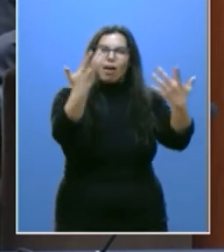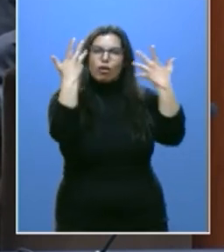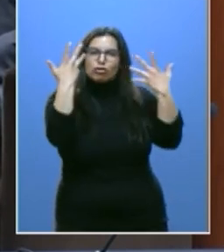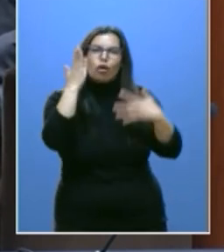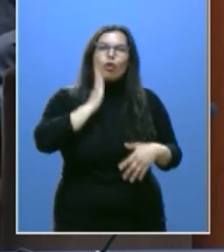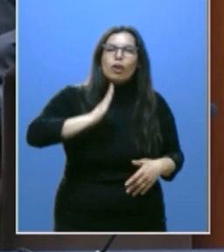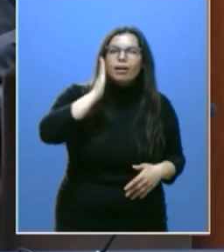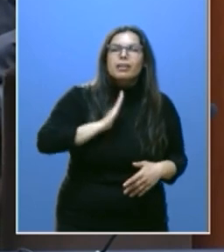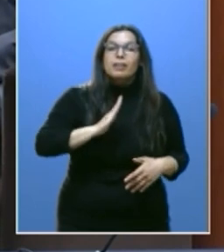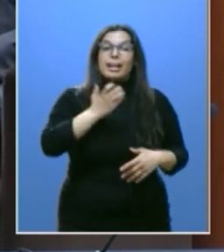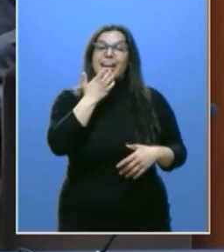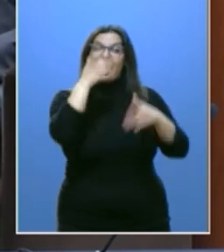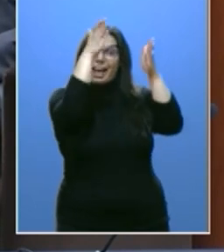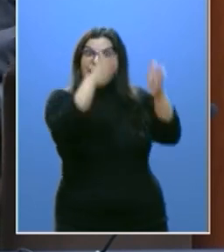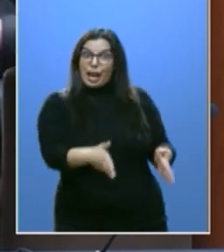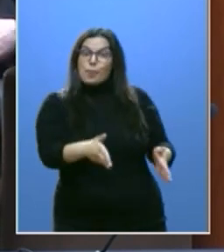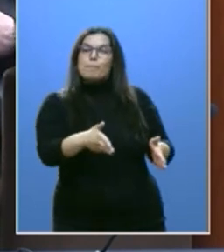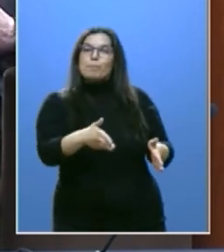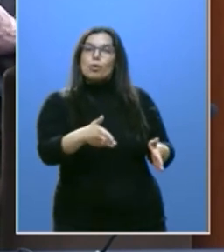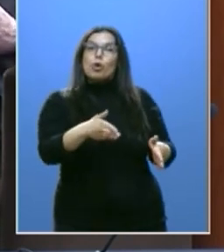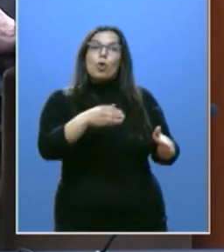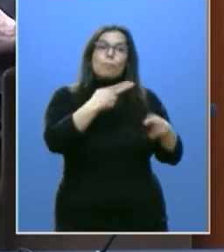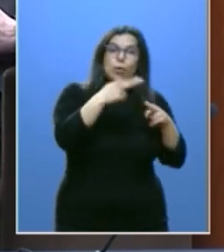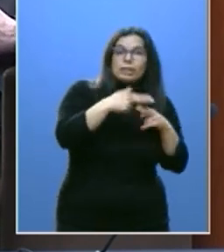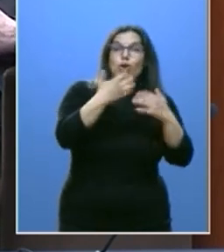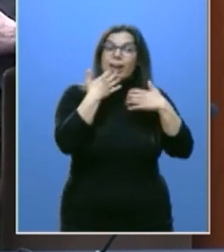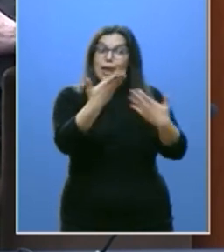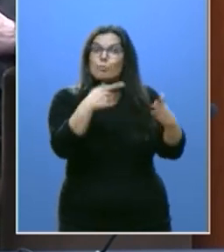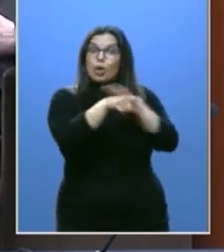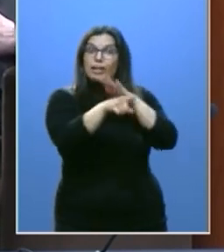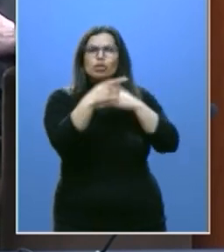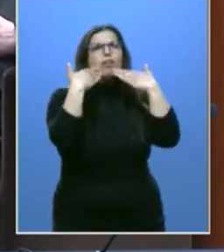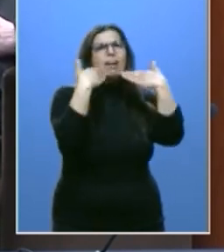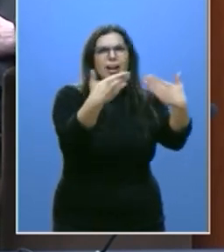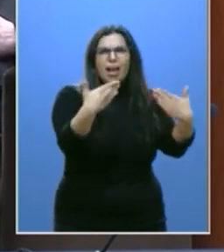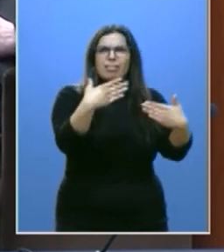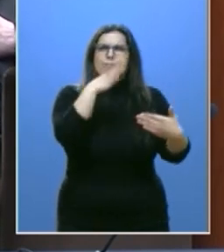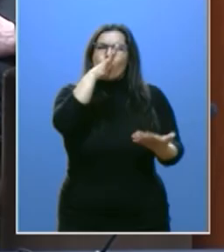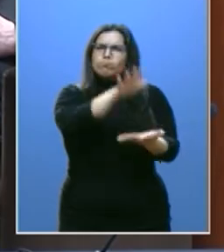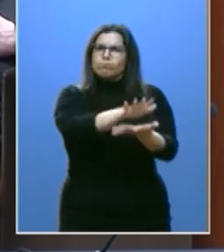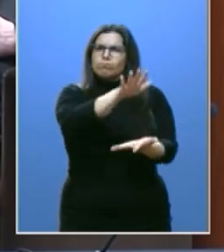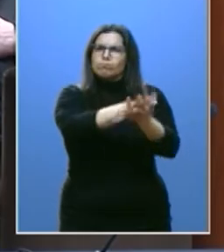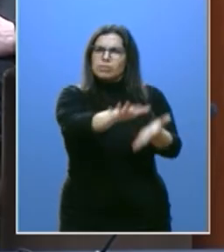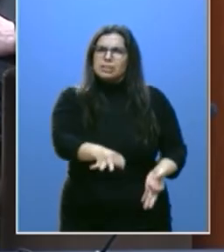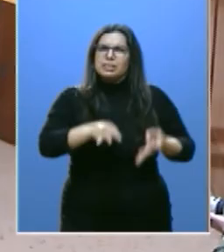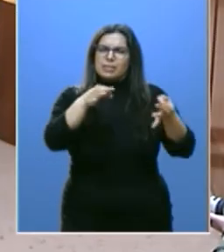cariño, tu ejemplo político y tu ejemplo de gestión. Muchas gracias por tu templanza, querido presidente.